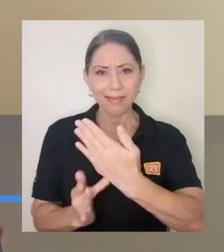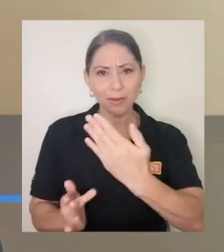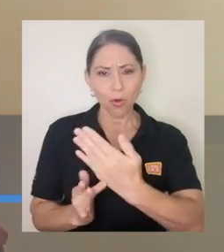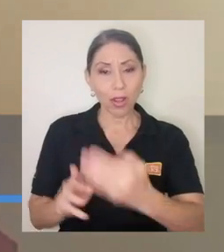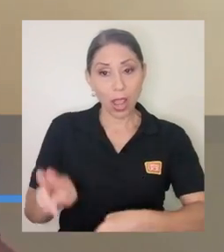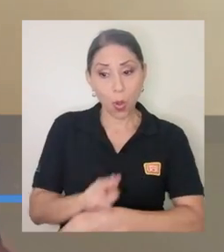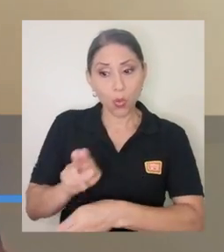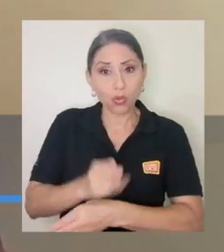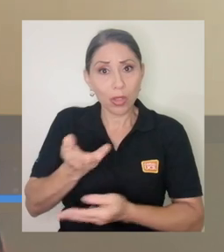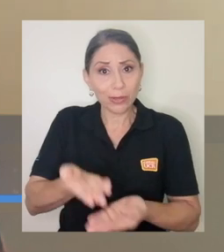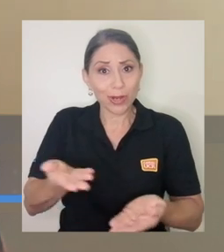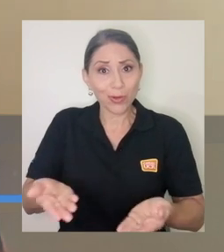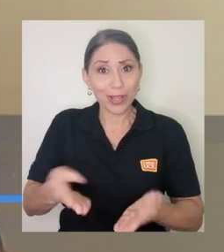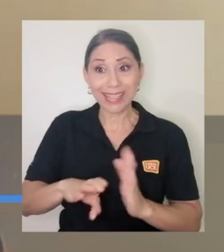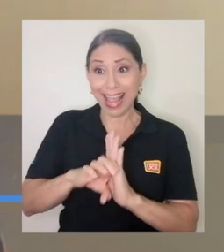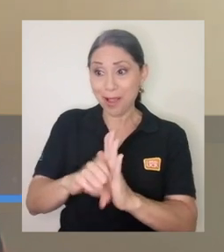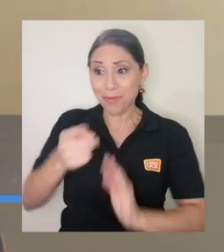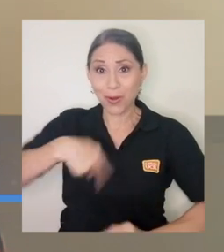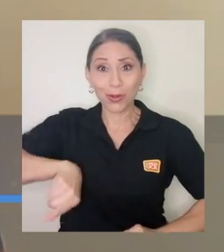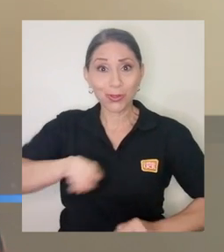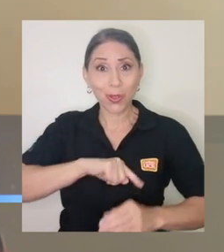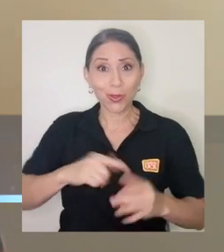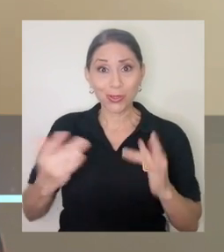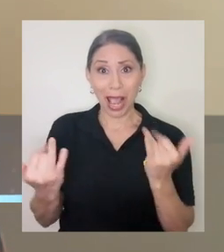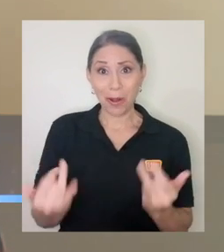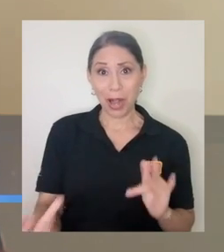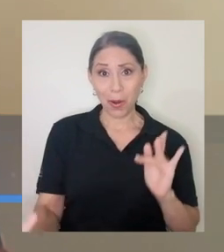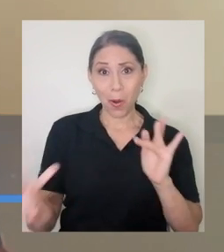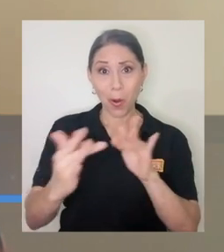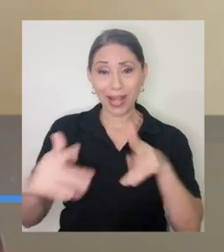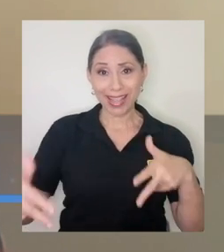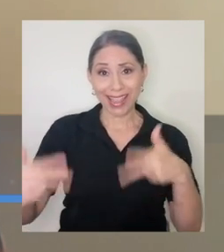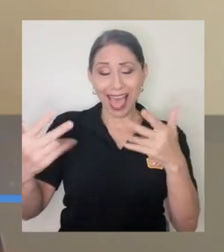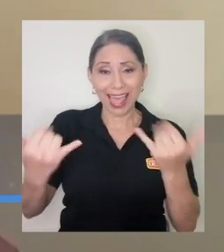estos recursos, como estamos nosotras conectadas el día de hoy,